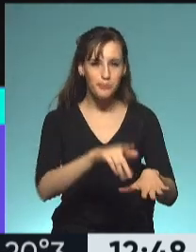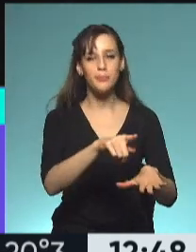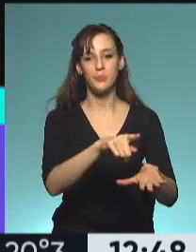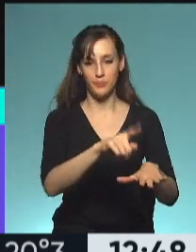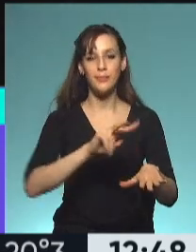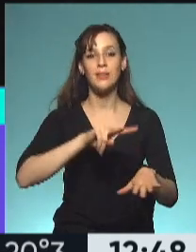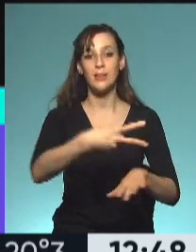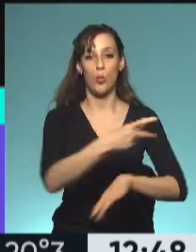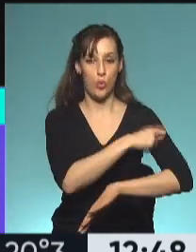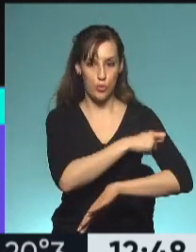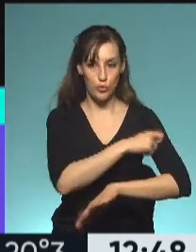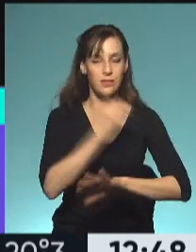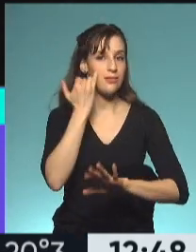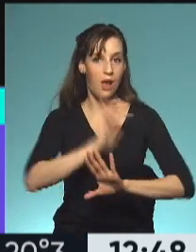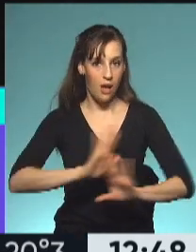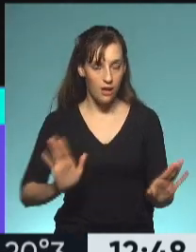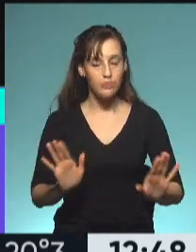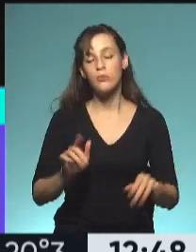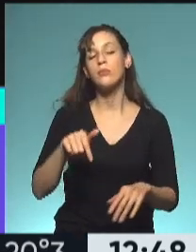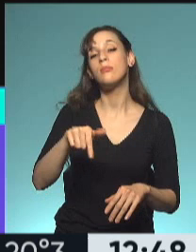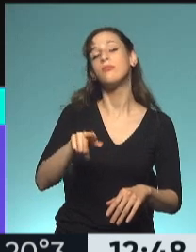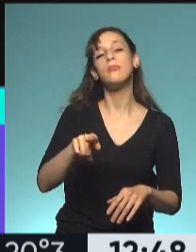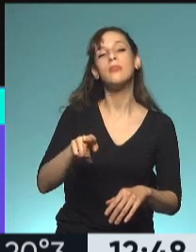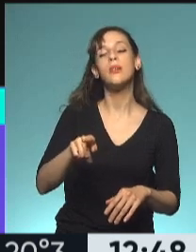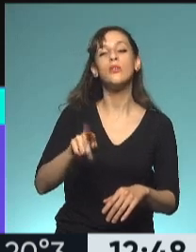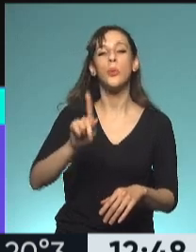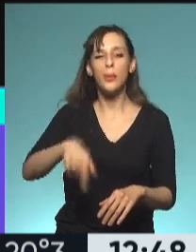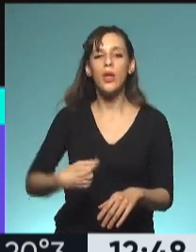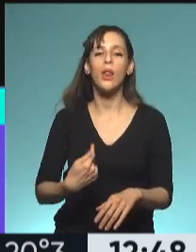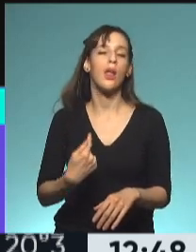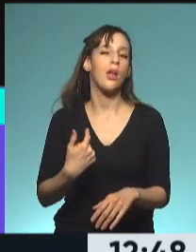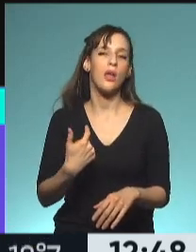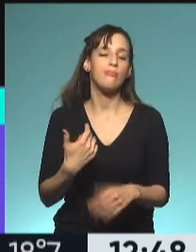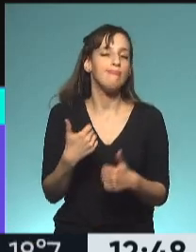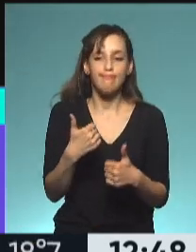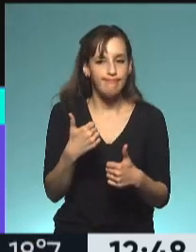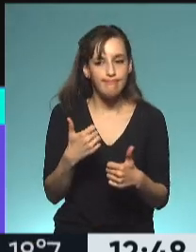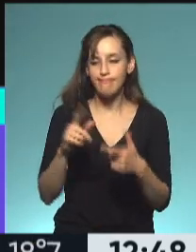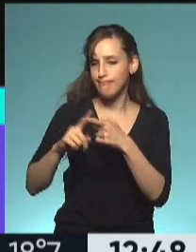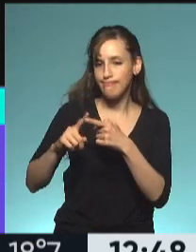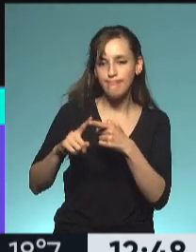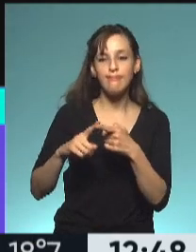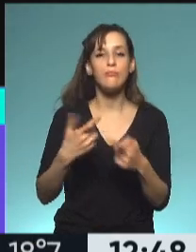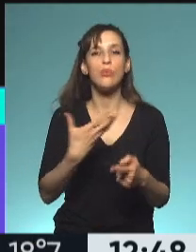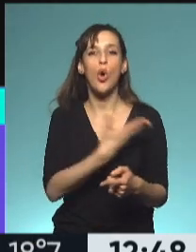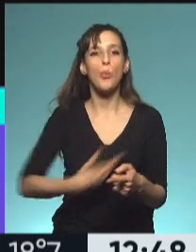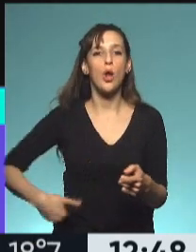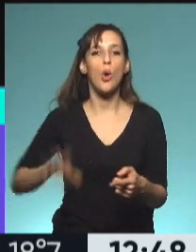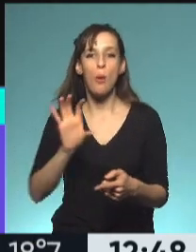y bueno, esto nos ha permitido trabajar cerca con el gobierno provincial, con los municipios,